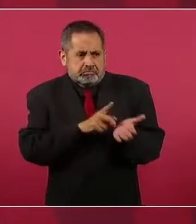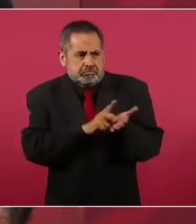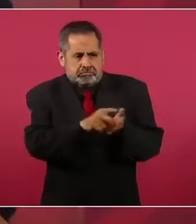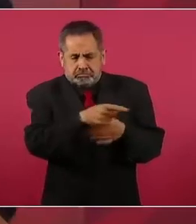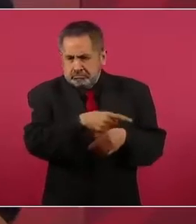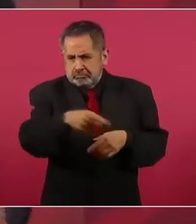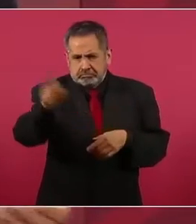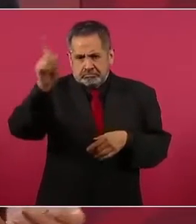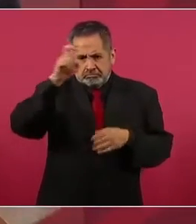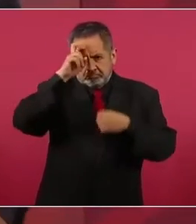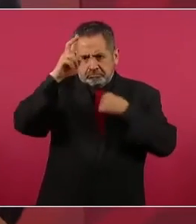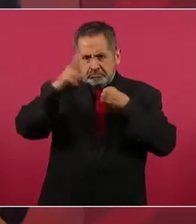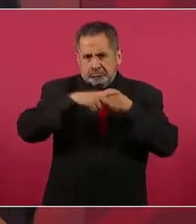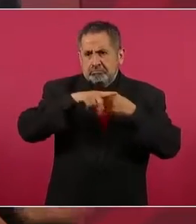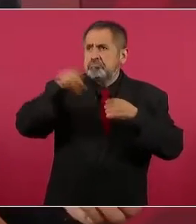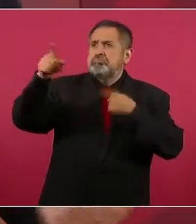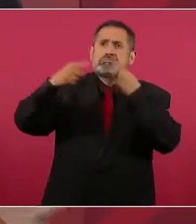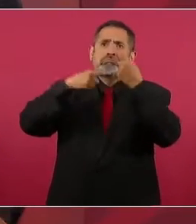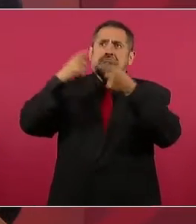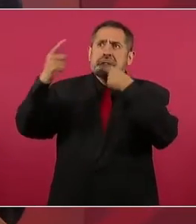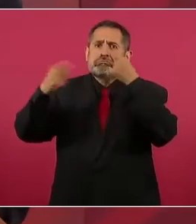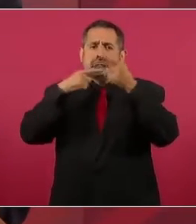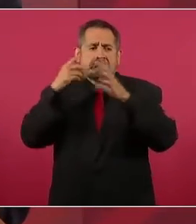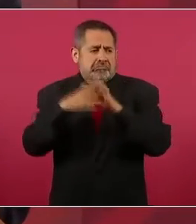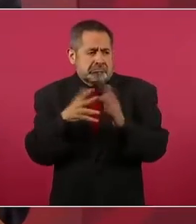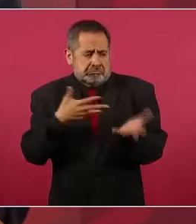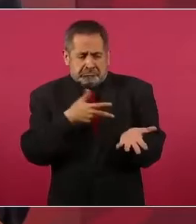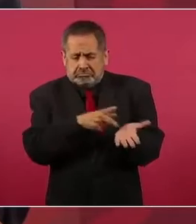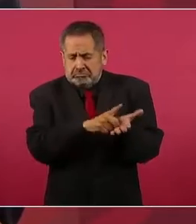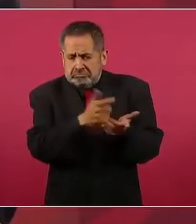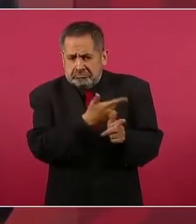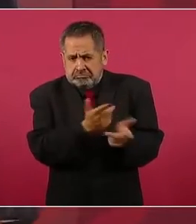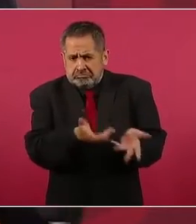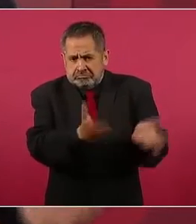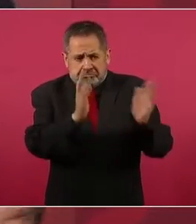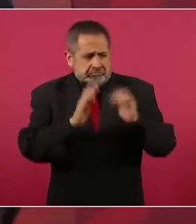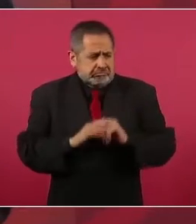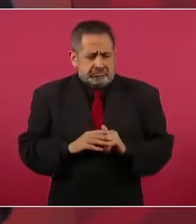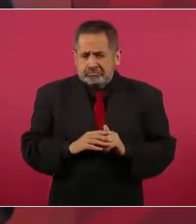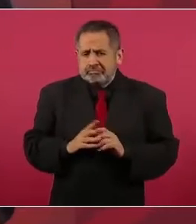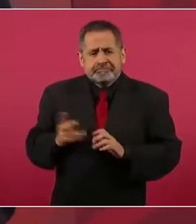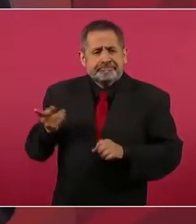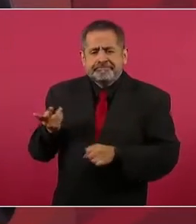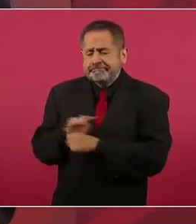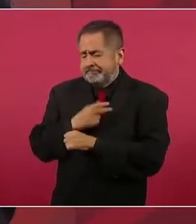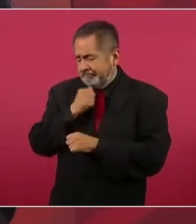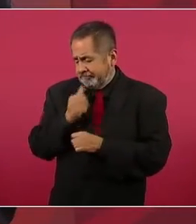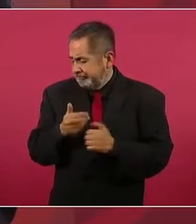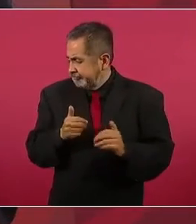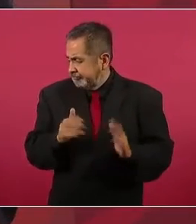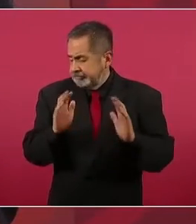de ir a denunciar lo que quiera, no pasa absolutamente nada.